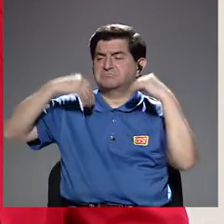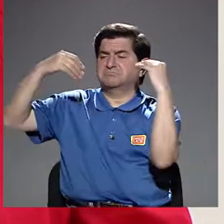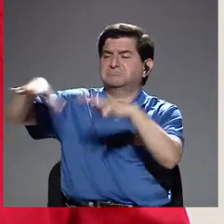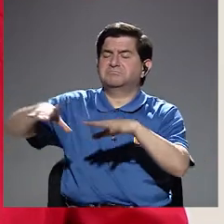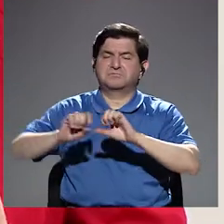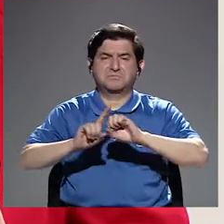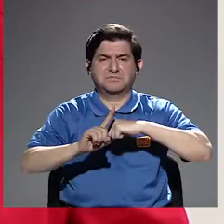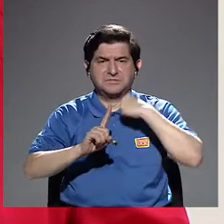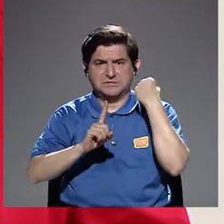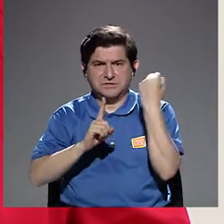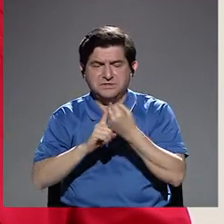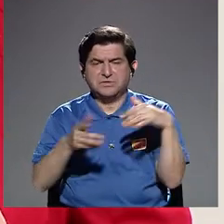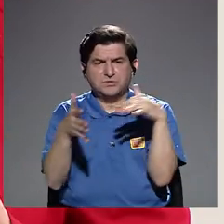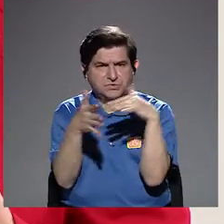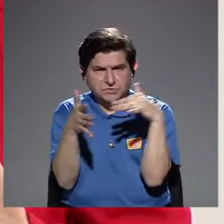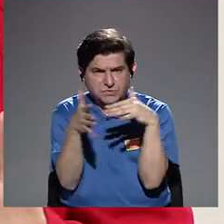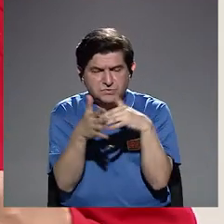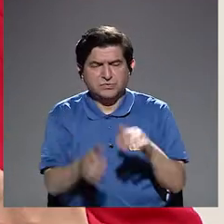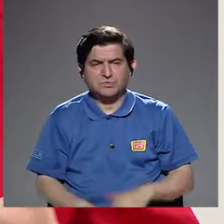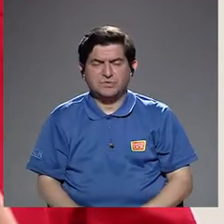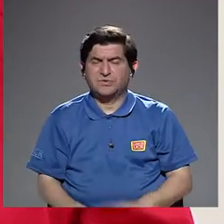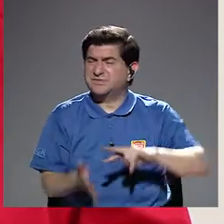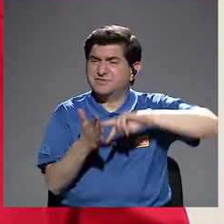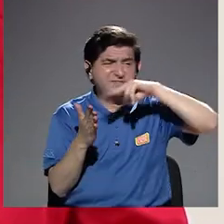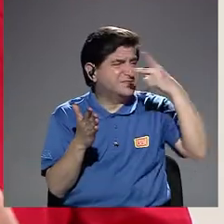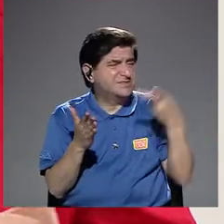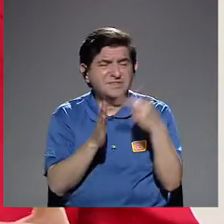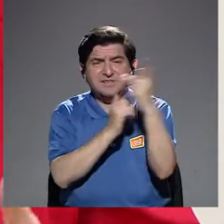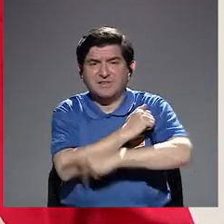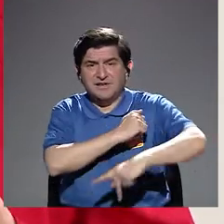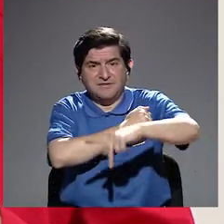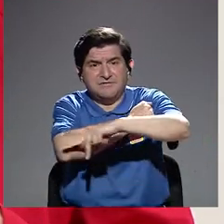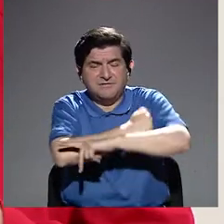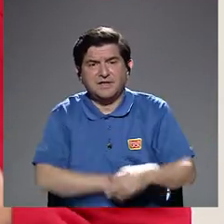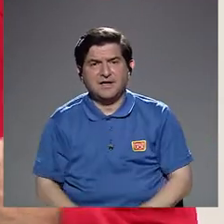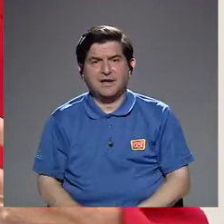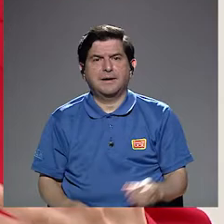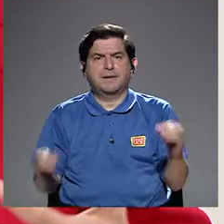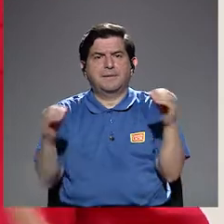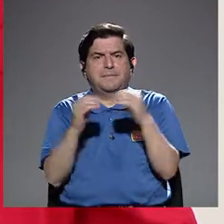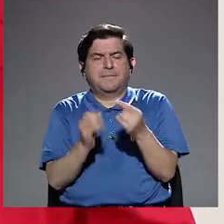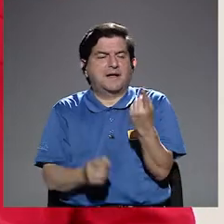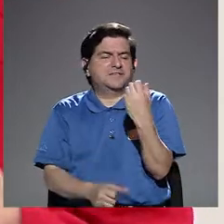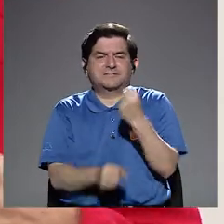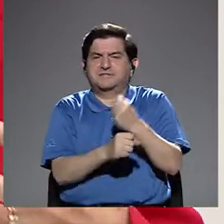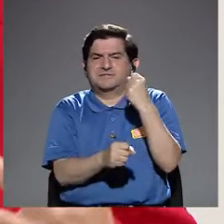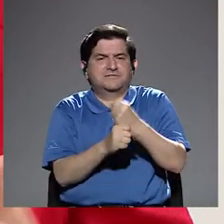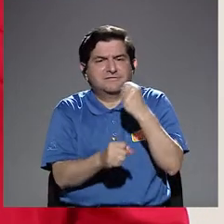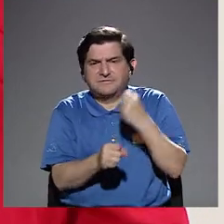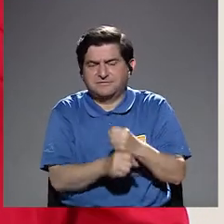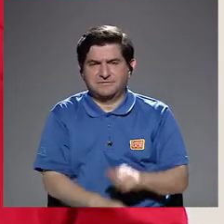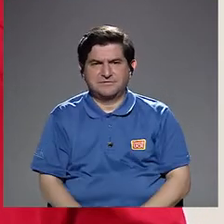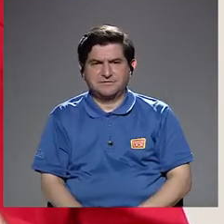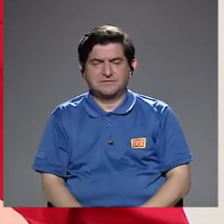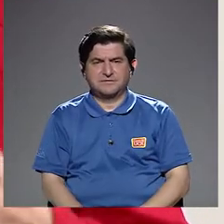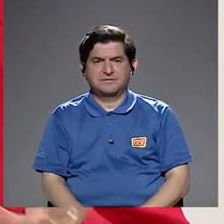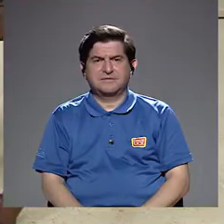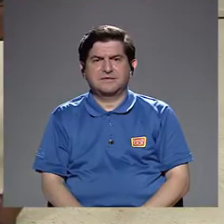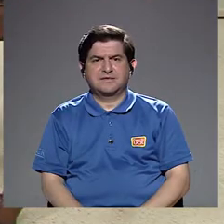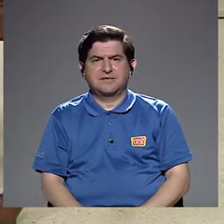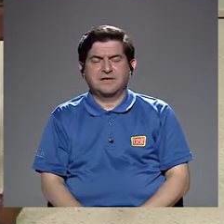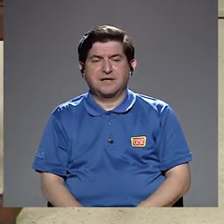también significa para el país mayor desempleo, mayores